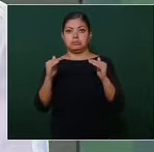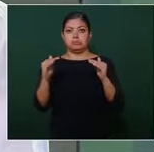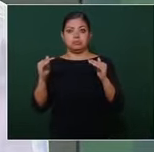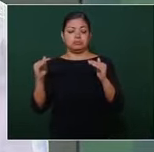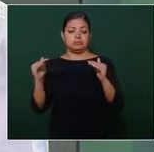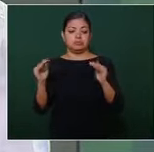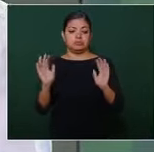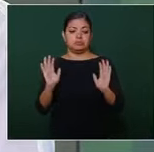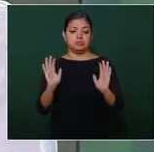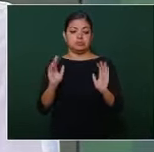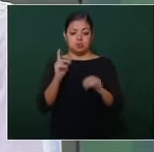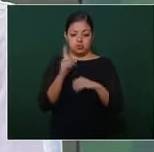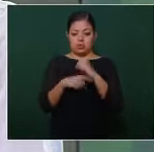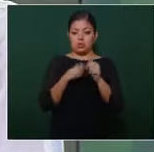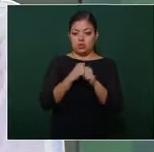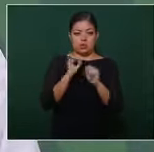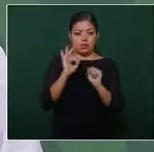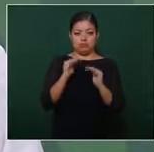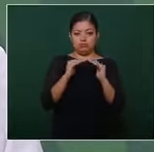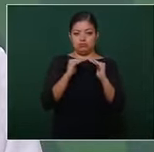un año completo